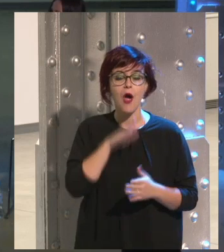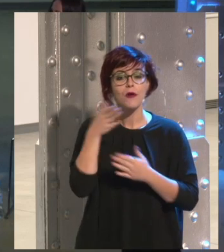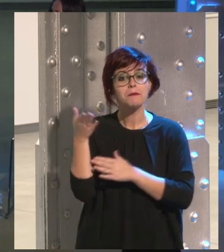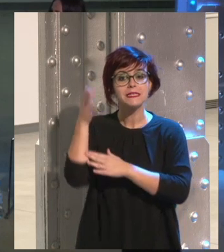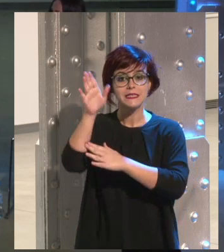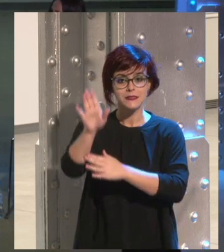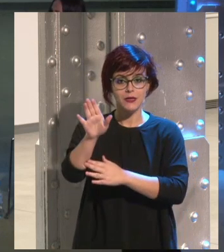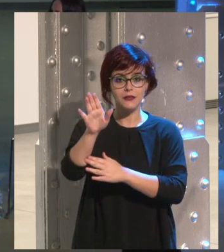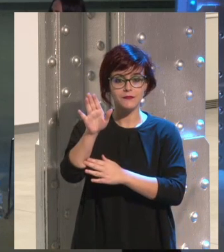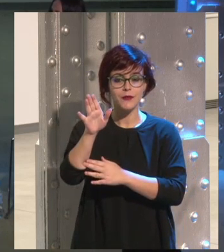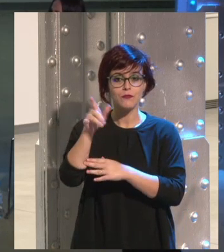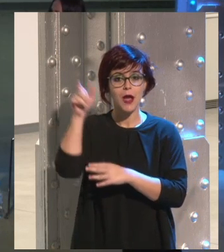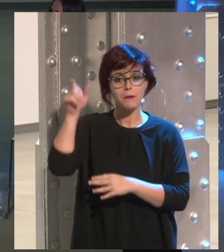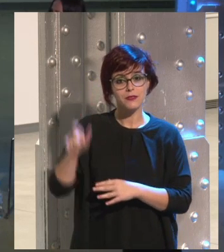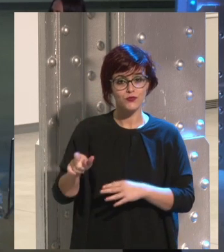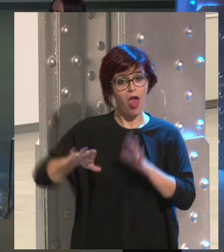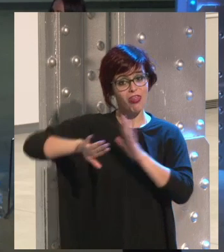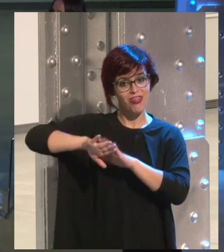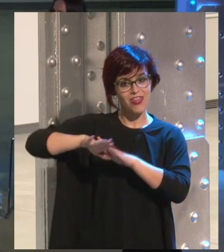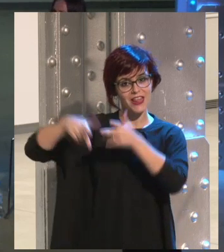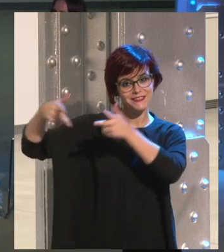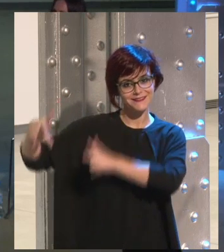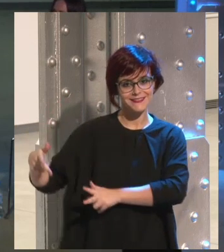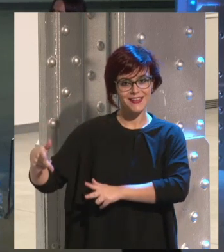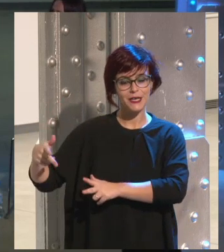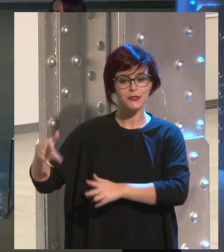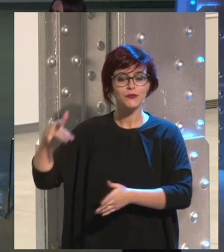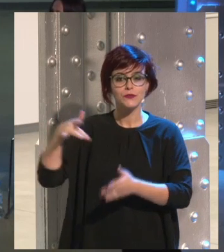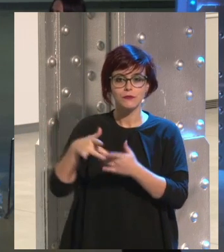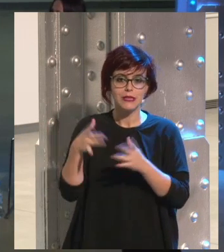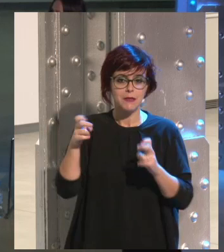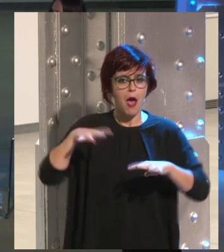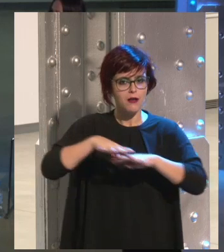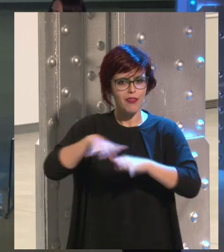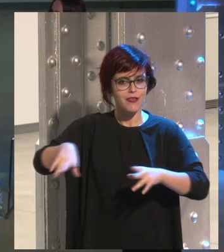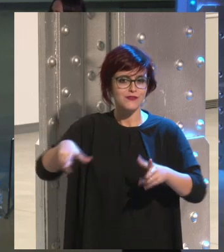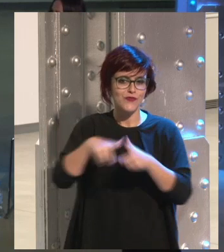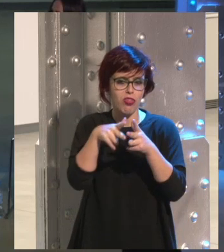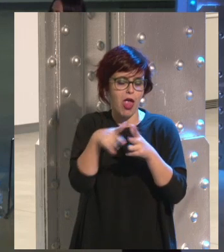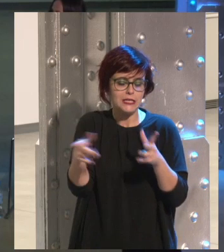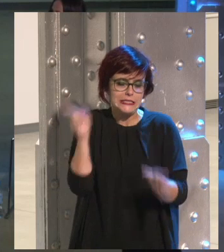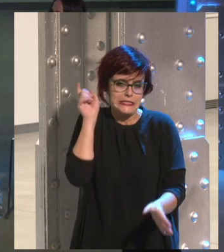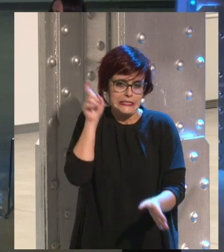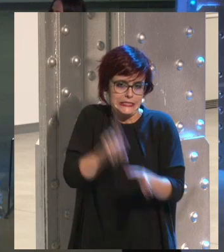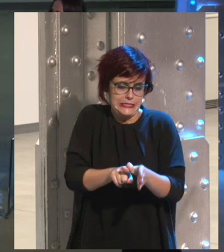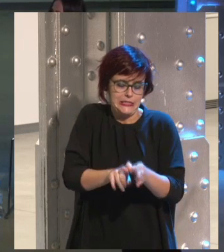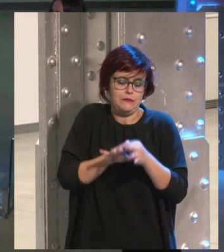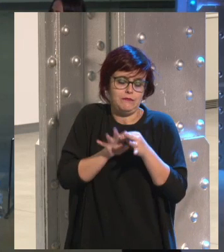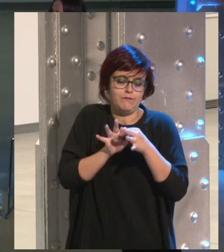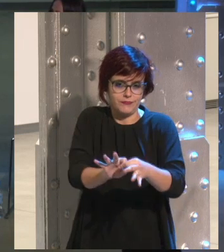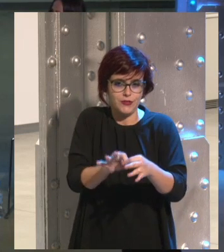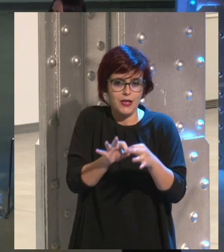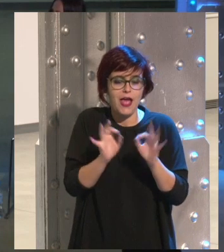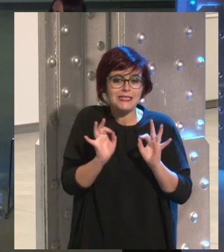a una persona que tengo aquí a mi derecha, que además está muy metido en las redes sociales, evidentemente muy metido en una red en